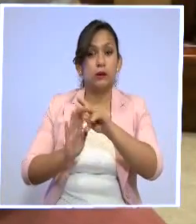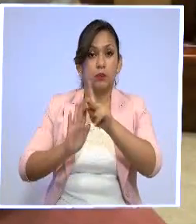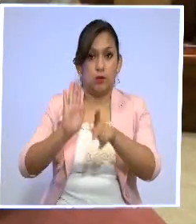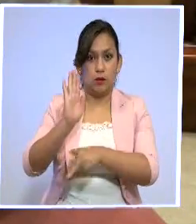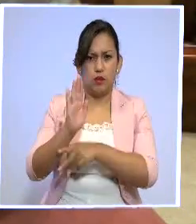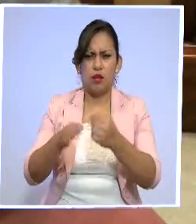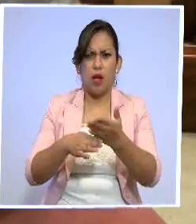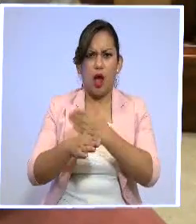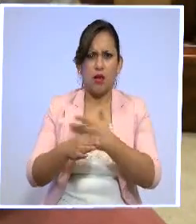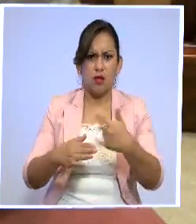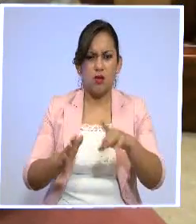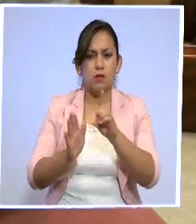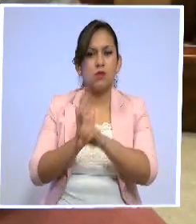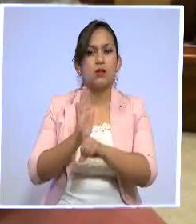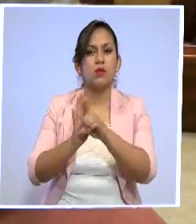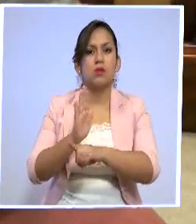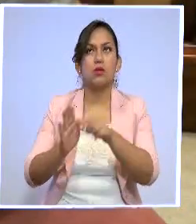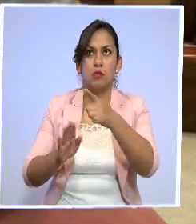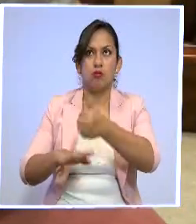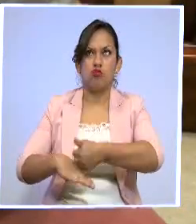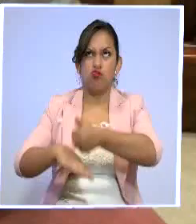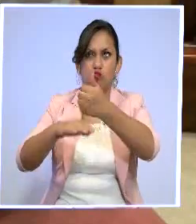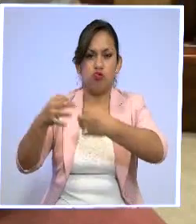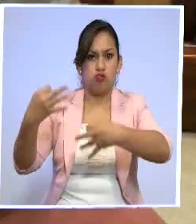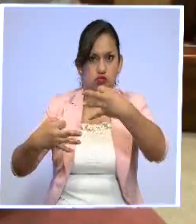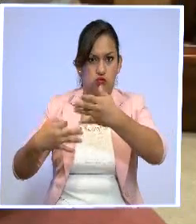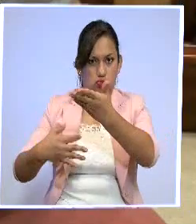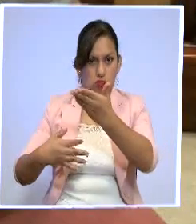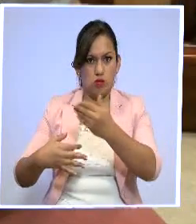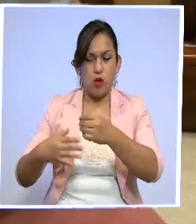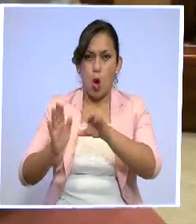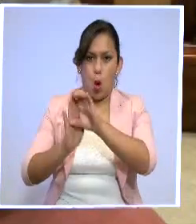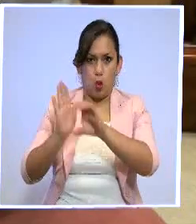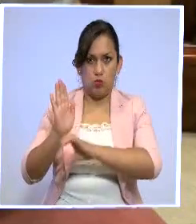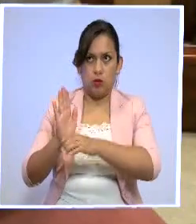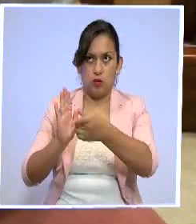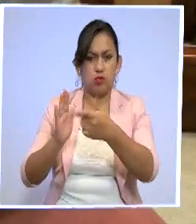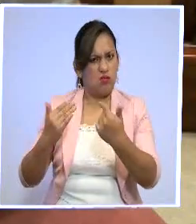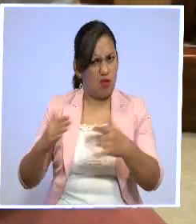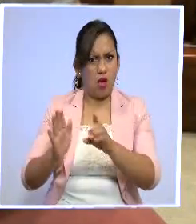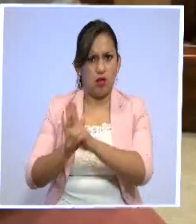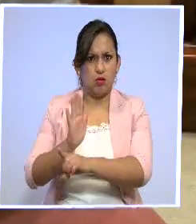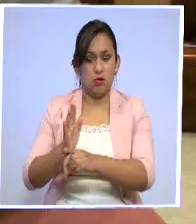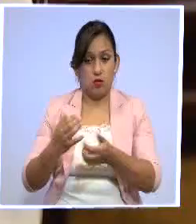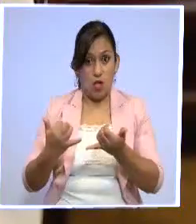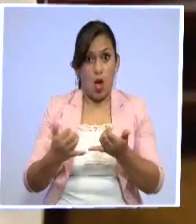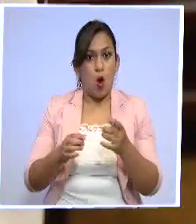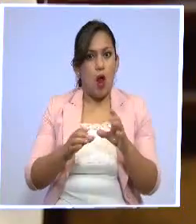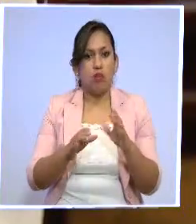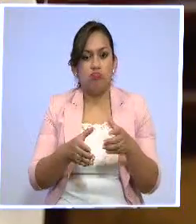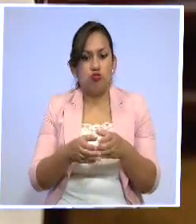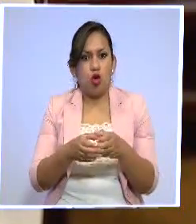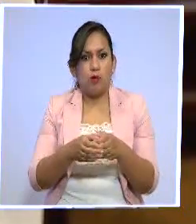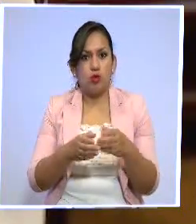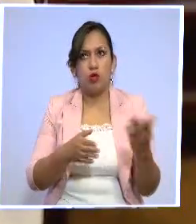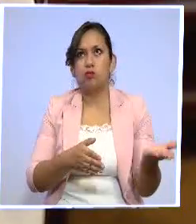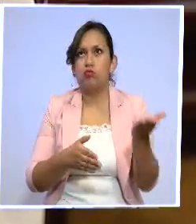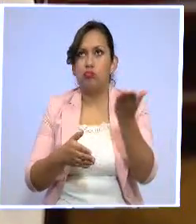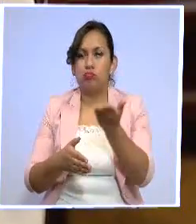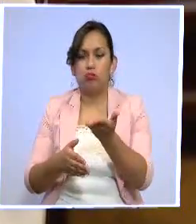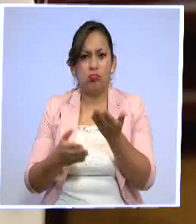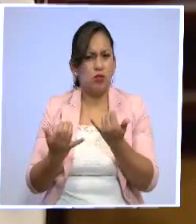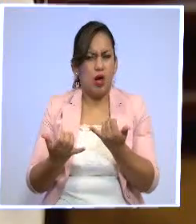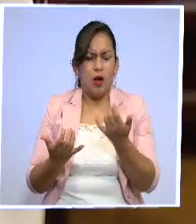enmiendas a la Constitución en la Corte Constitucional y hoy hemos visto esta participación en la Comisión de los Derechos de los Trabajadores. ¿Cómo lo entendemos?